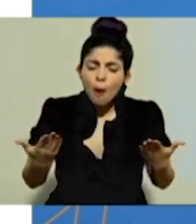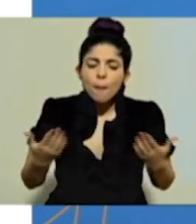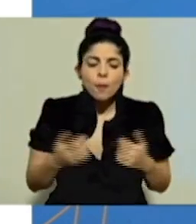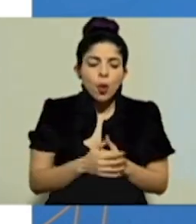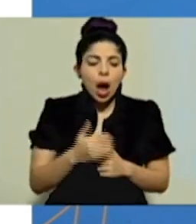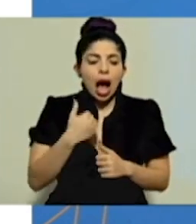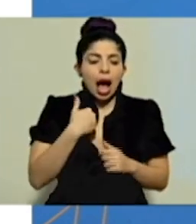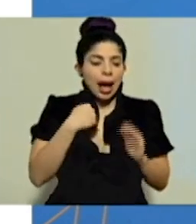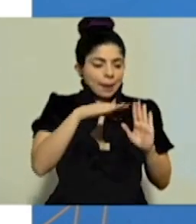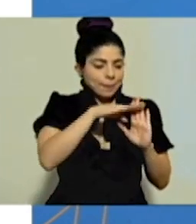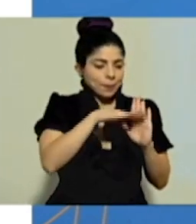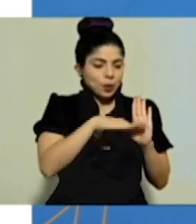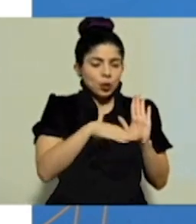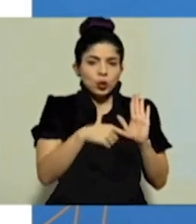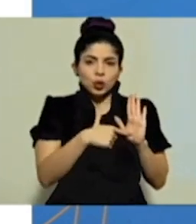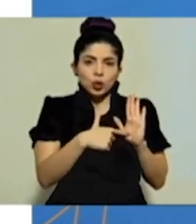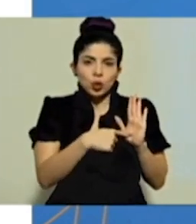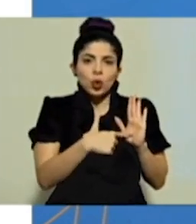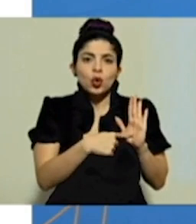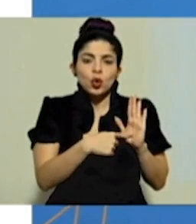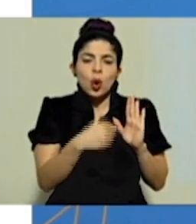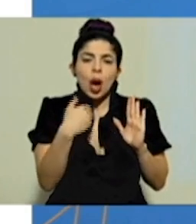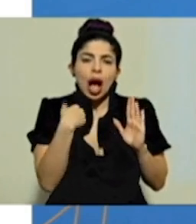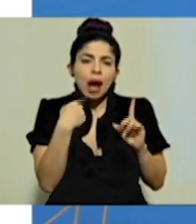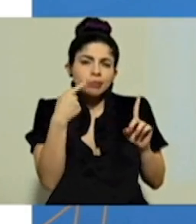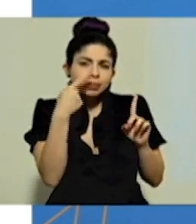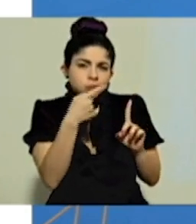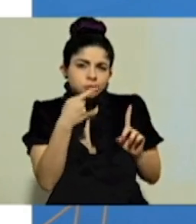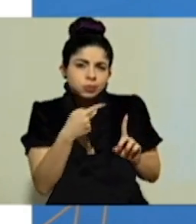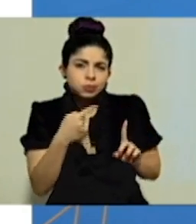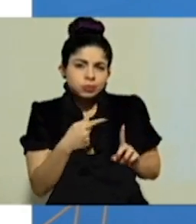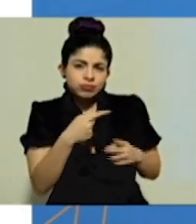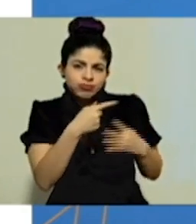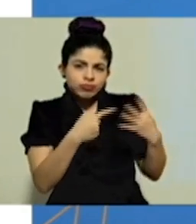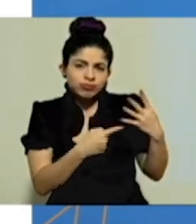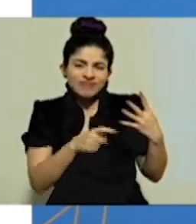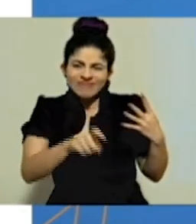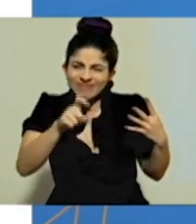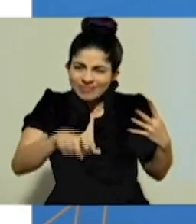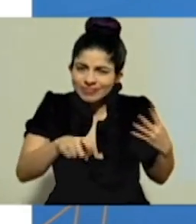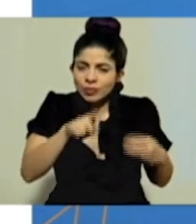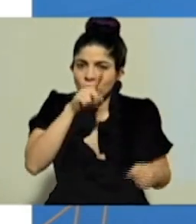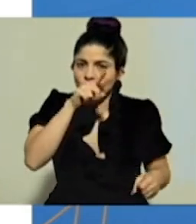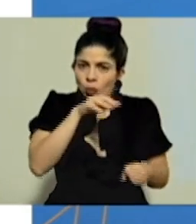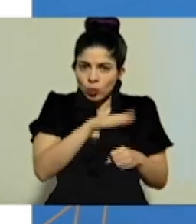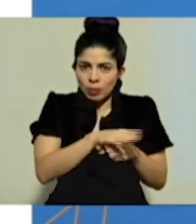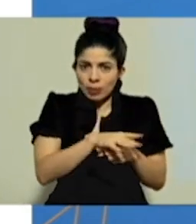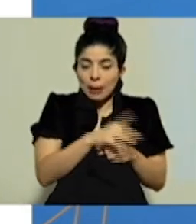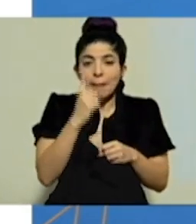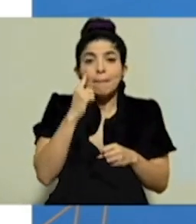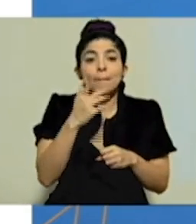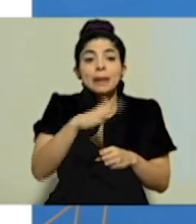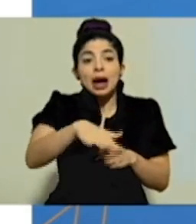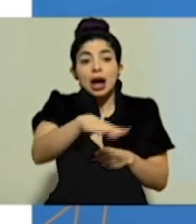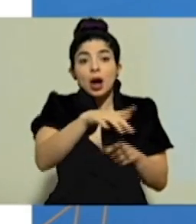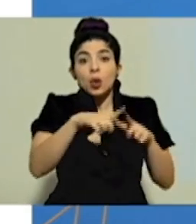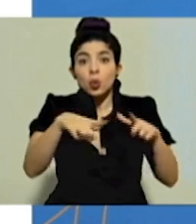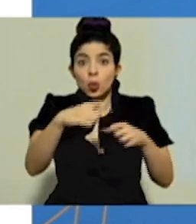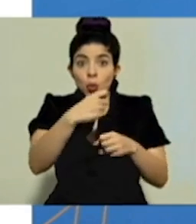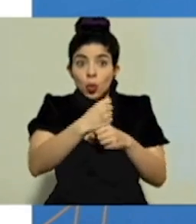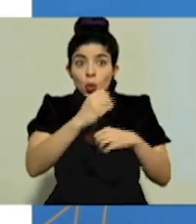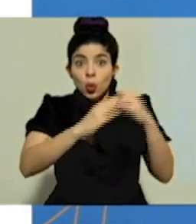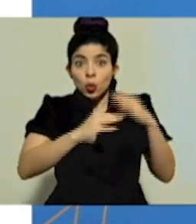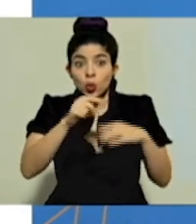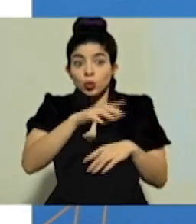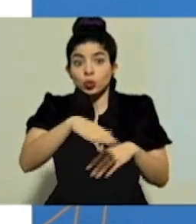de un protocolo con una serie de aspectos que se deben de cumplir para que el lugar de trabajo, la construcción,